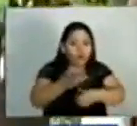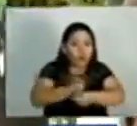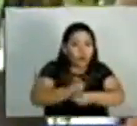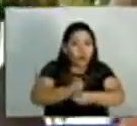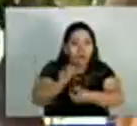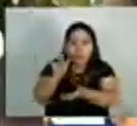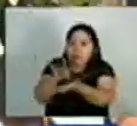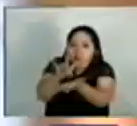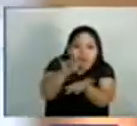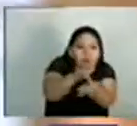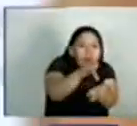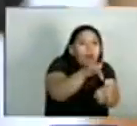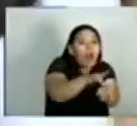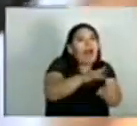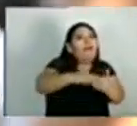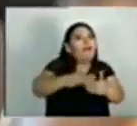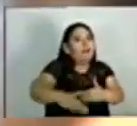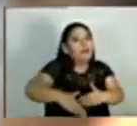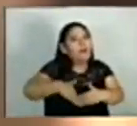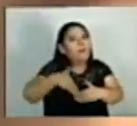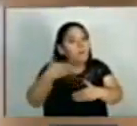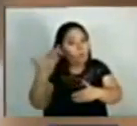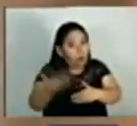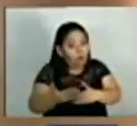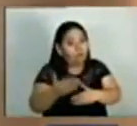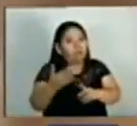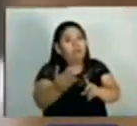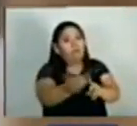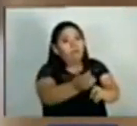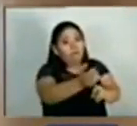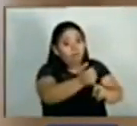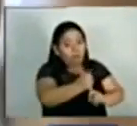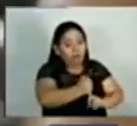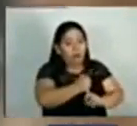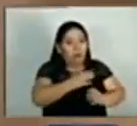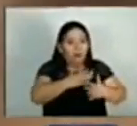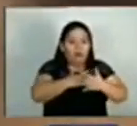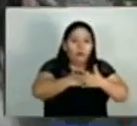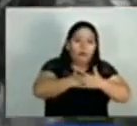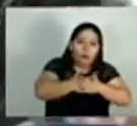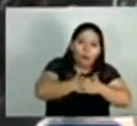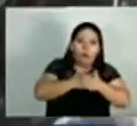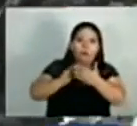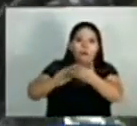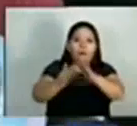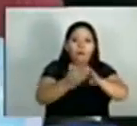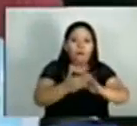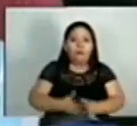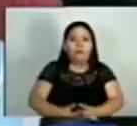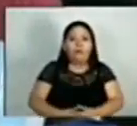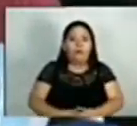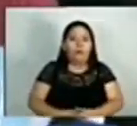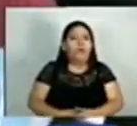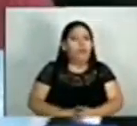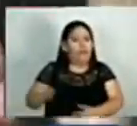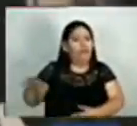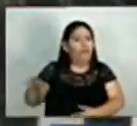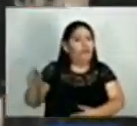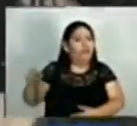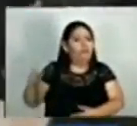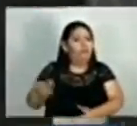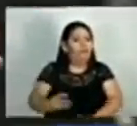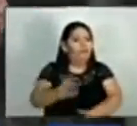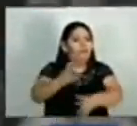aprovechándose de eso, habría cometido el crimen que conmociona a la comunidad. Sí, tenía confianza,